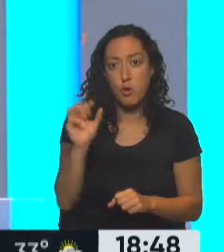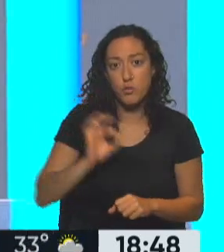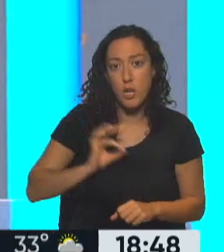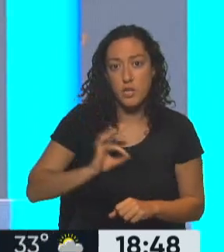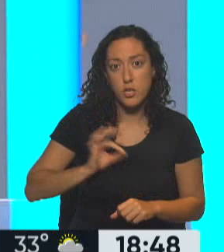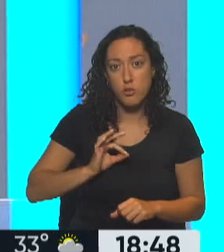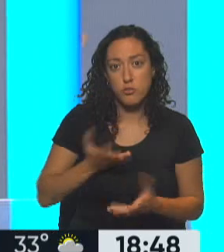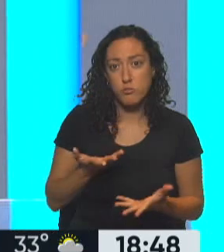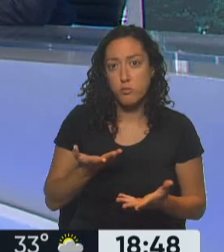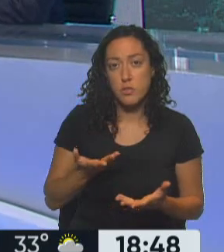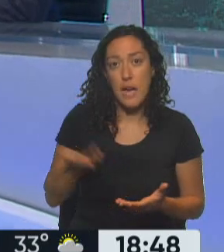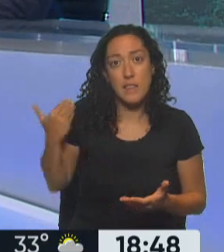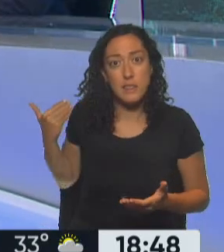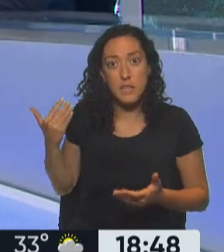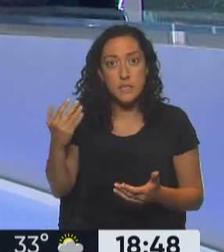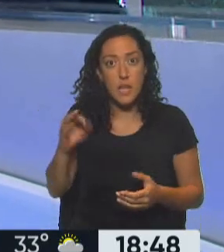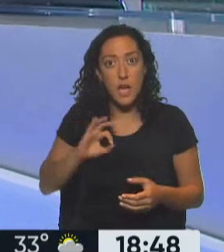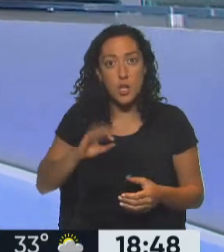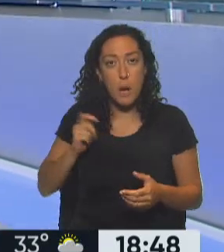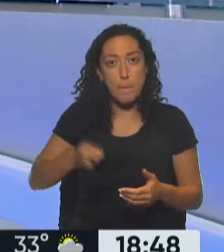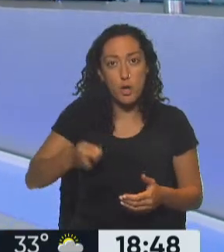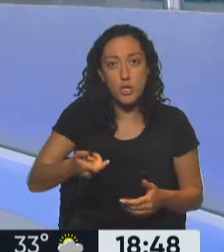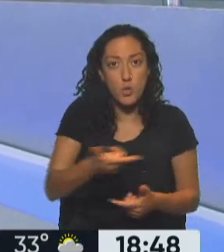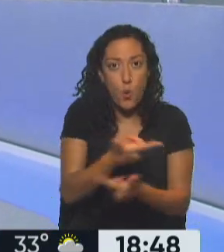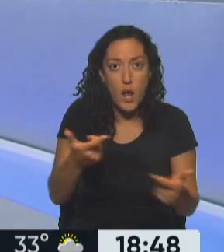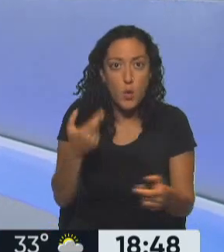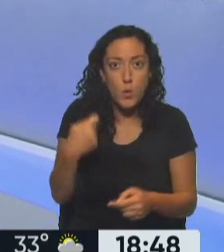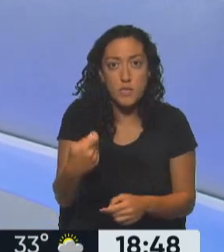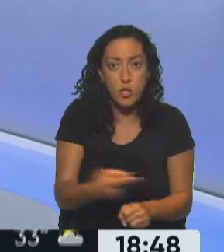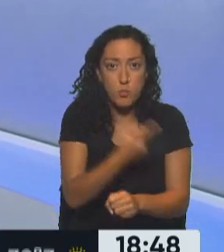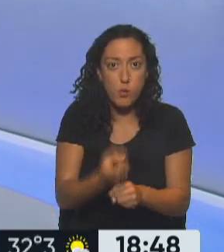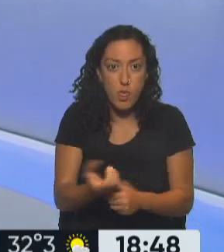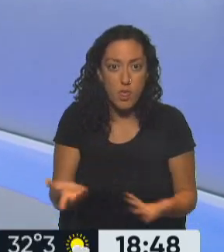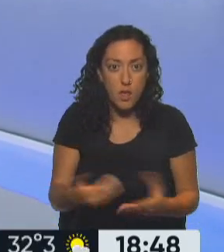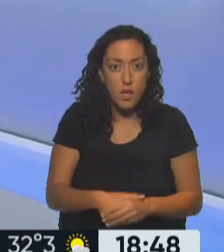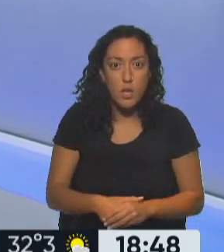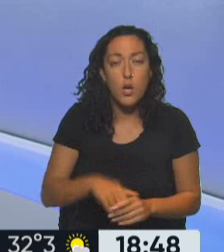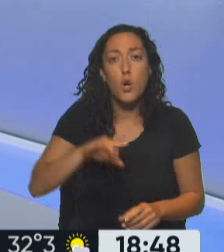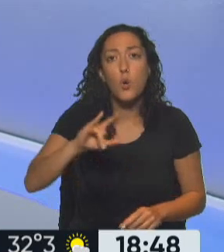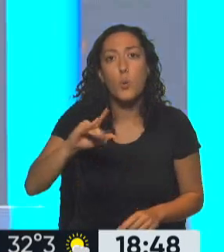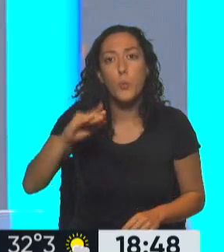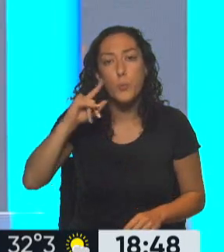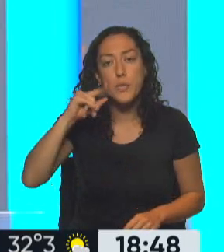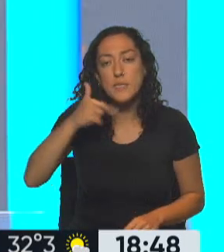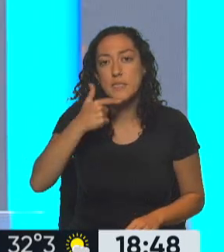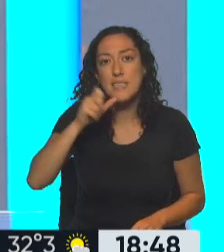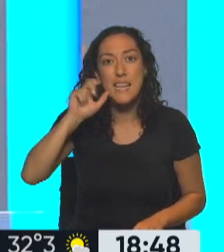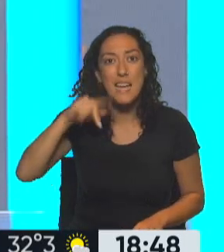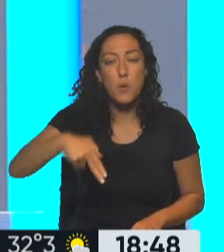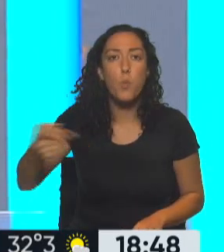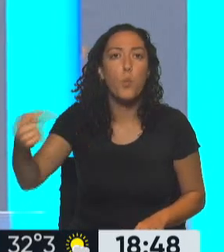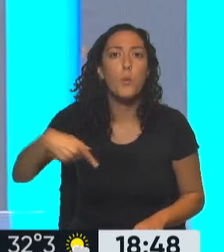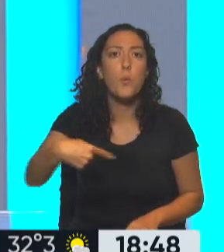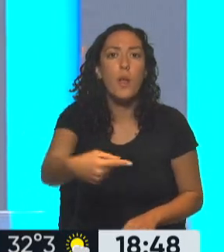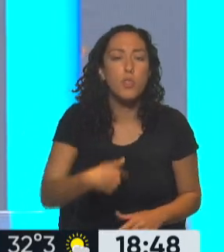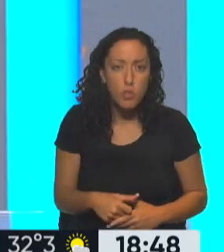Y no tiene los años anteriores de aporte. supuesto. Y llegan a la edad de jubilarse y no pueden hacerlo. ¿Cuándo vuelve Don Rubinstein? Y volverá después del fin de